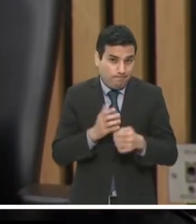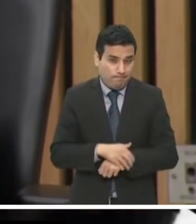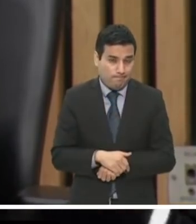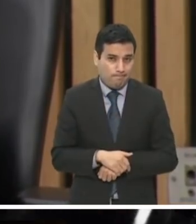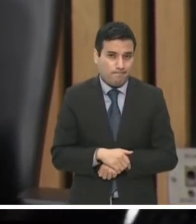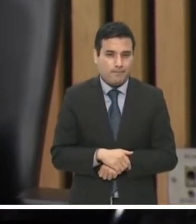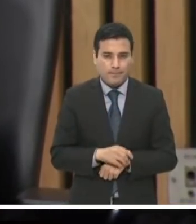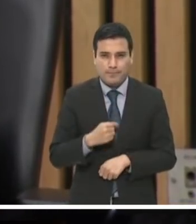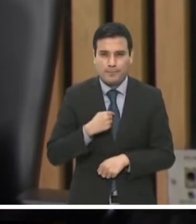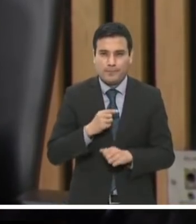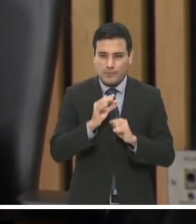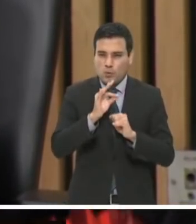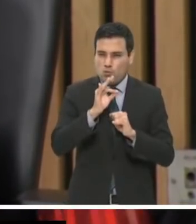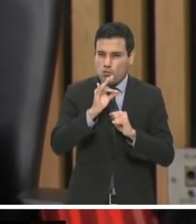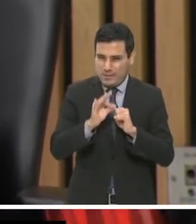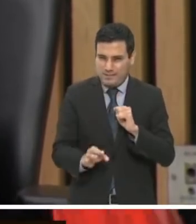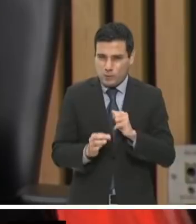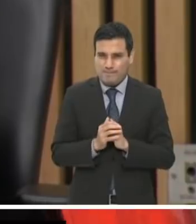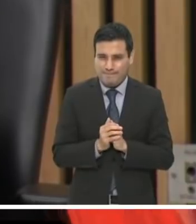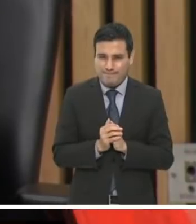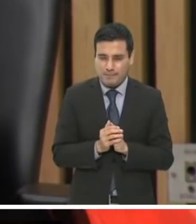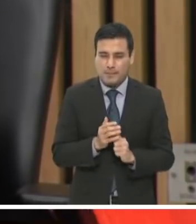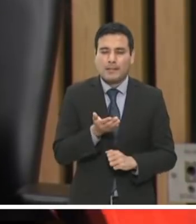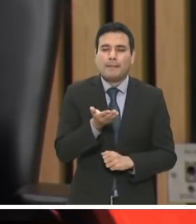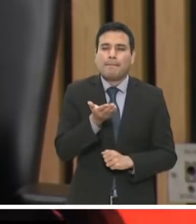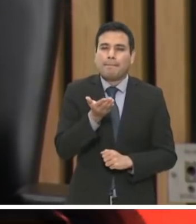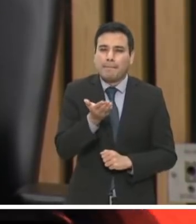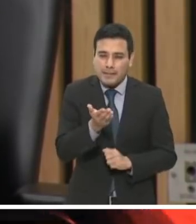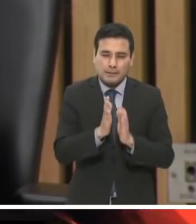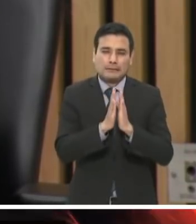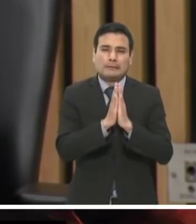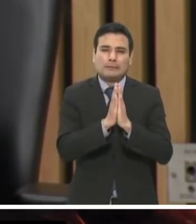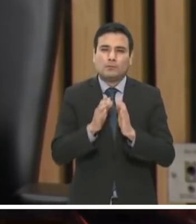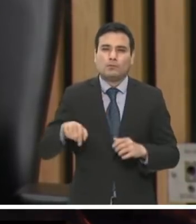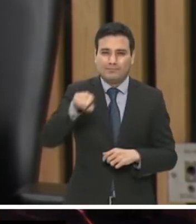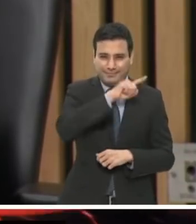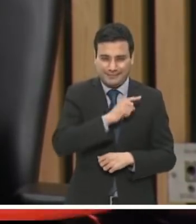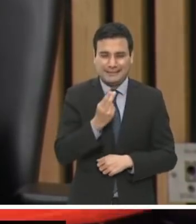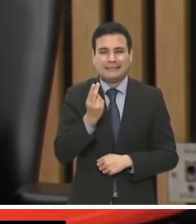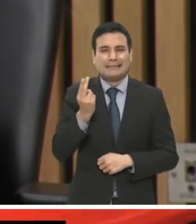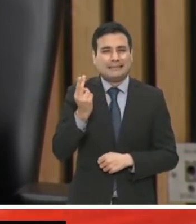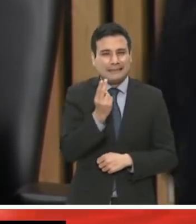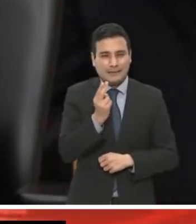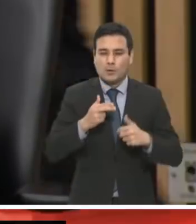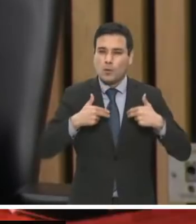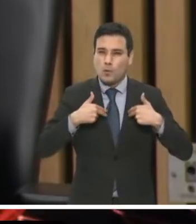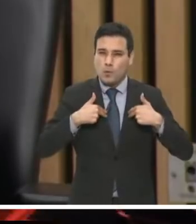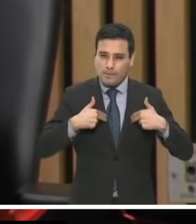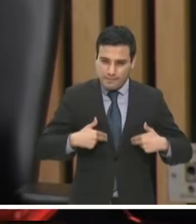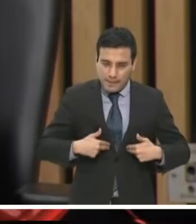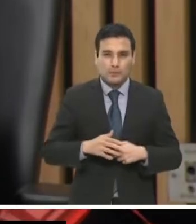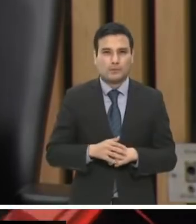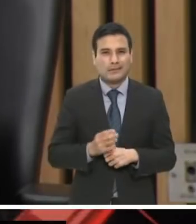por última vez, apelar al sentido humano, apelar a la